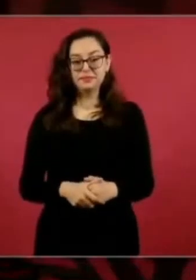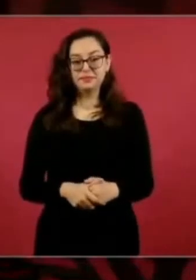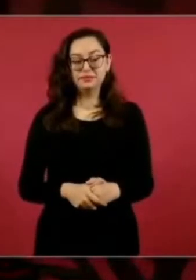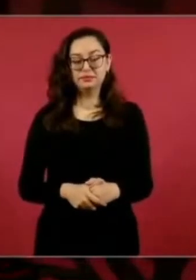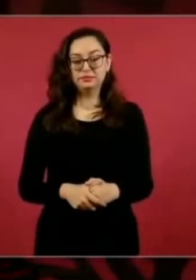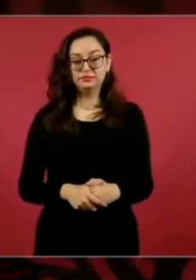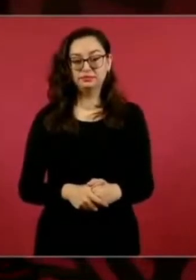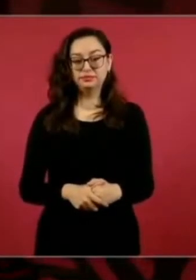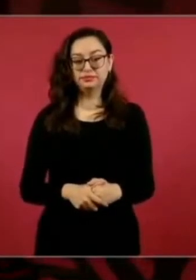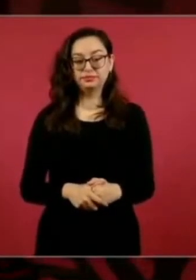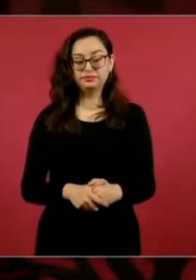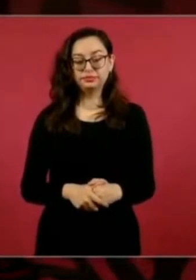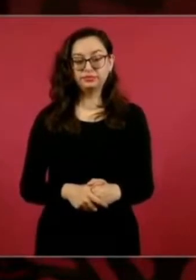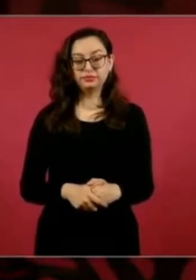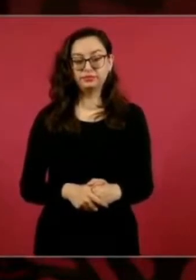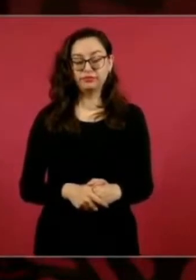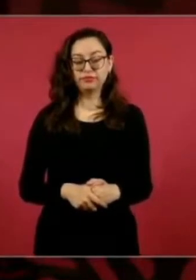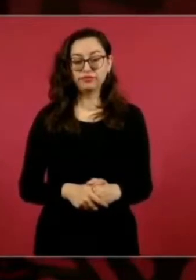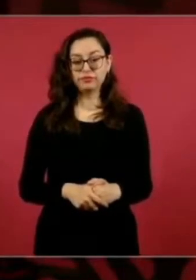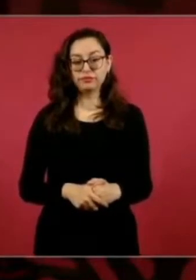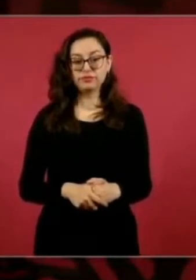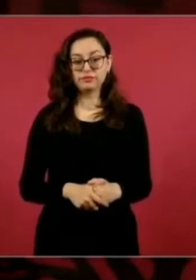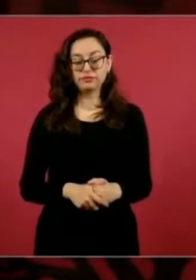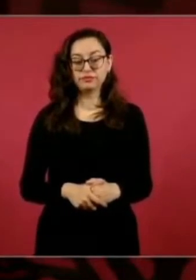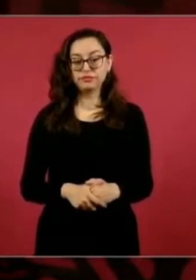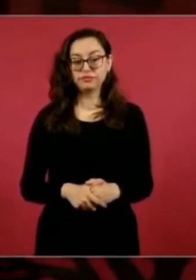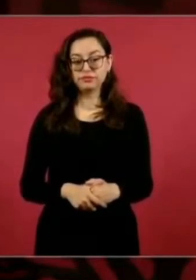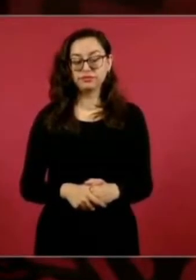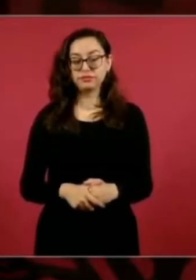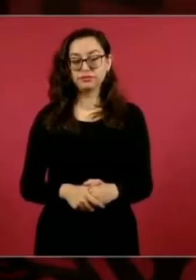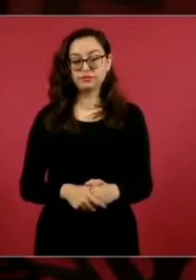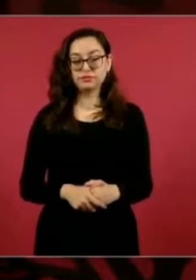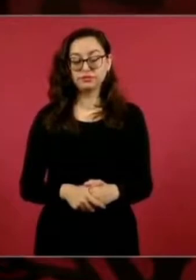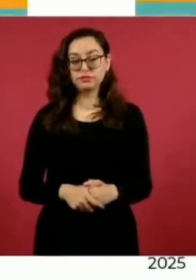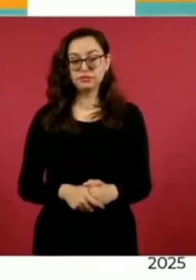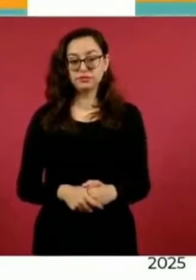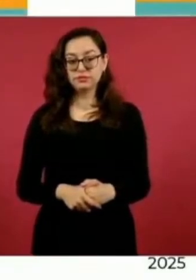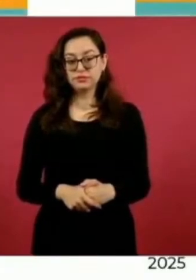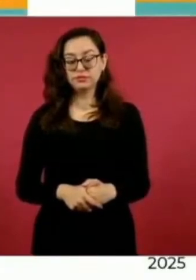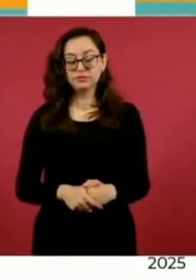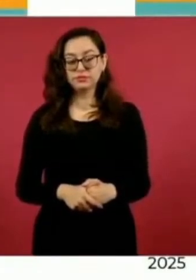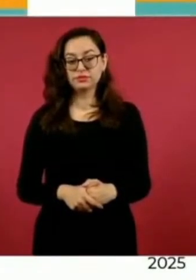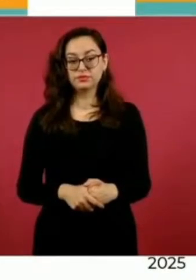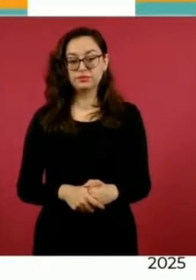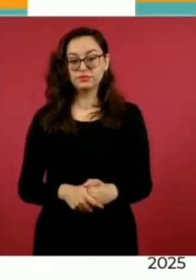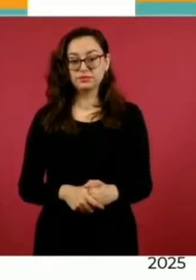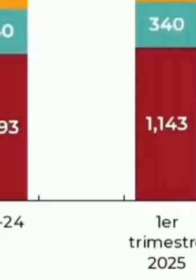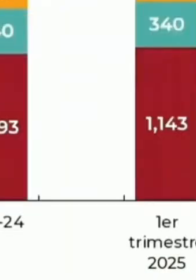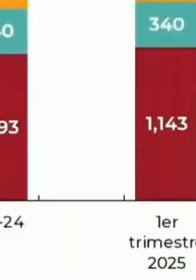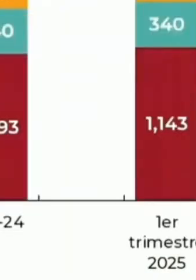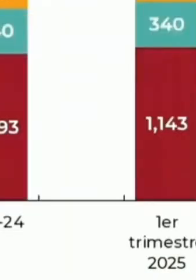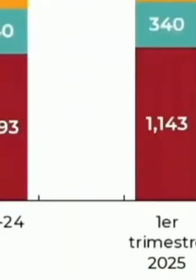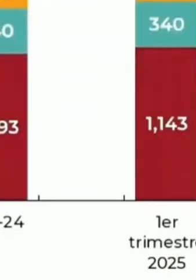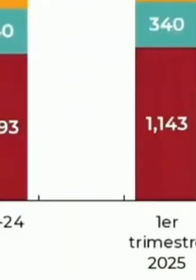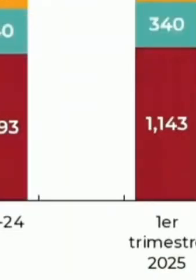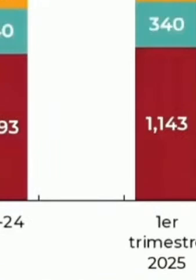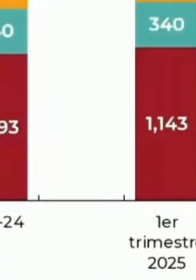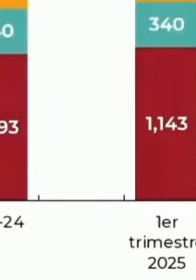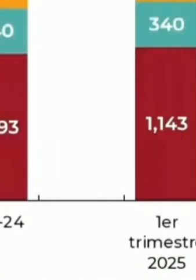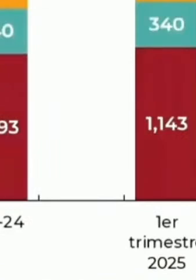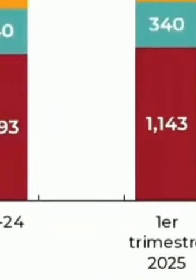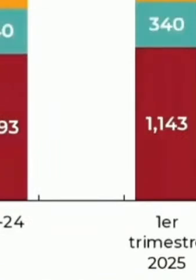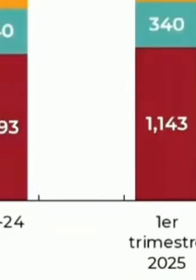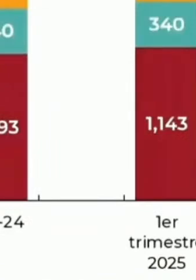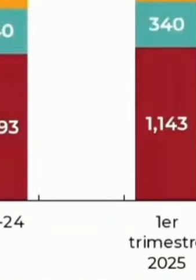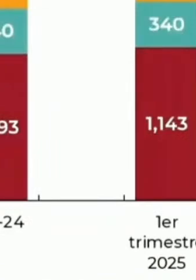era lo que se refinaba, ahora, pero como venía cayendo la producción de petróleo.